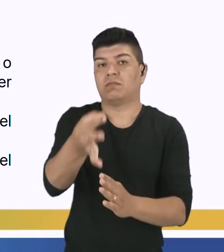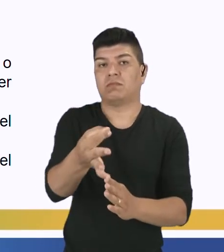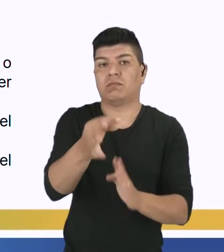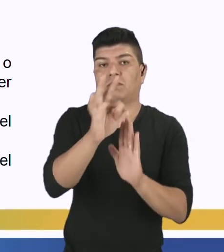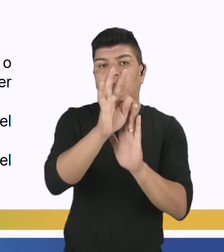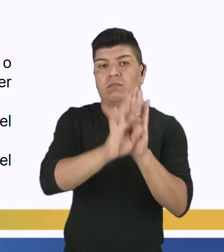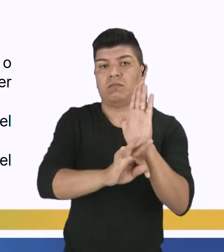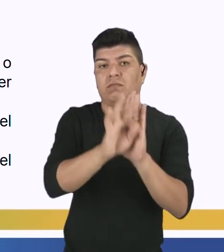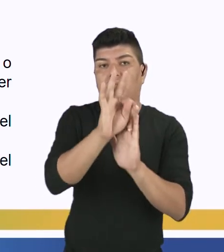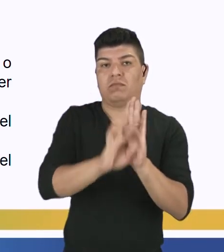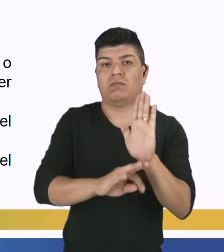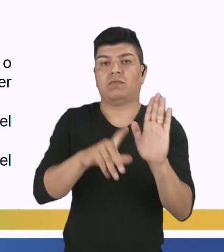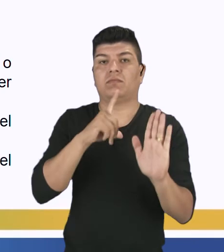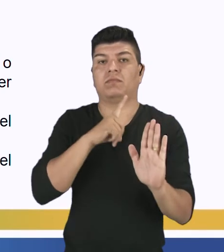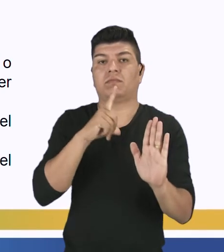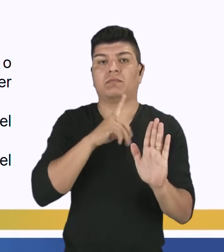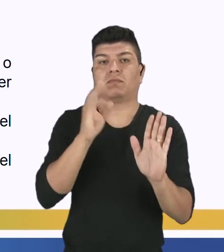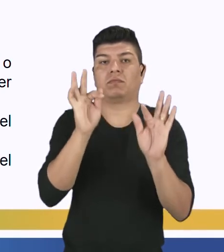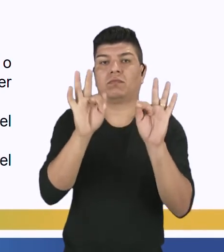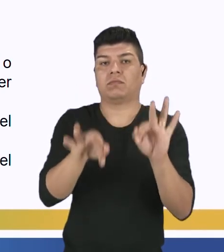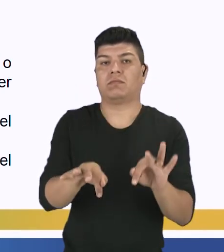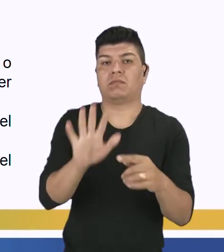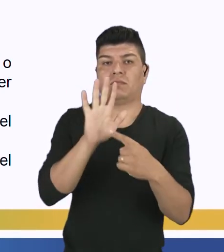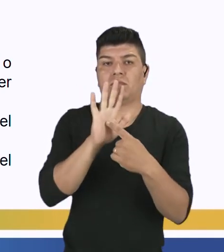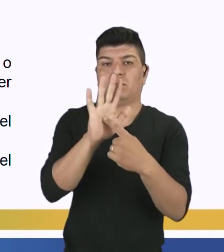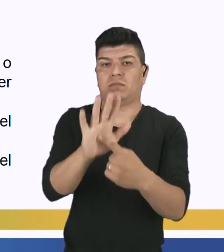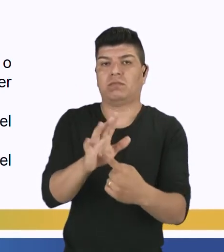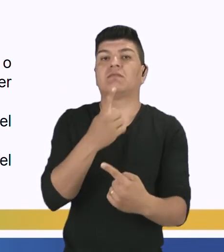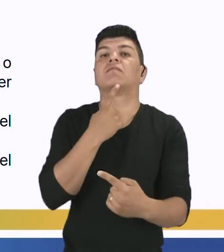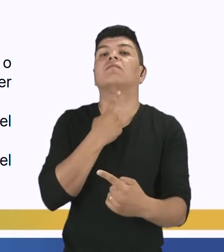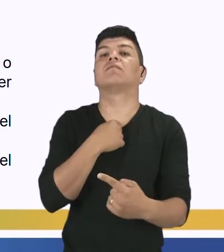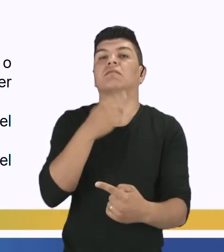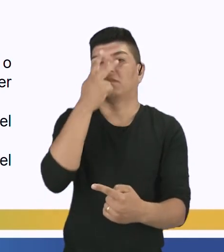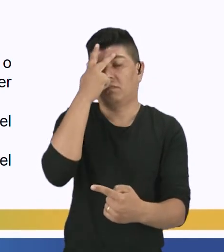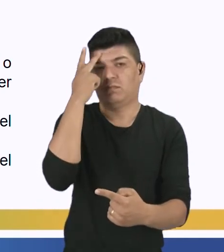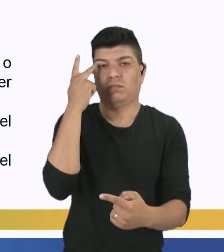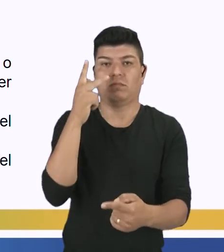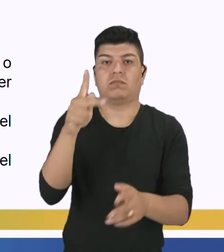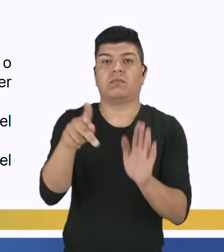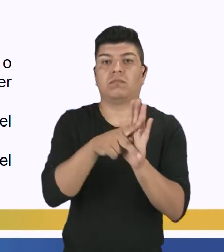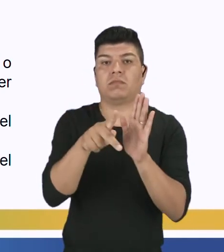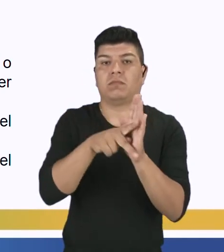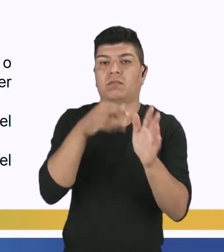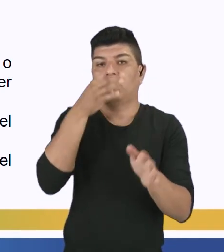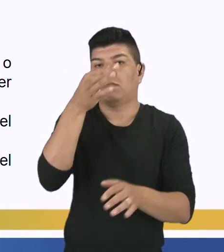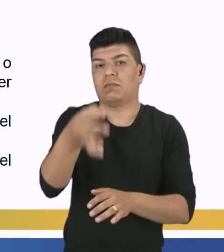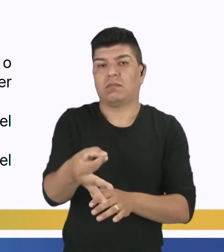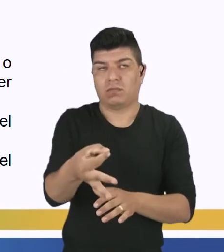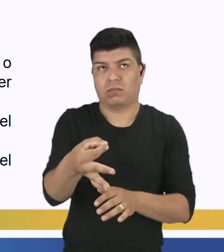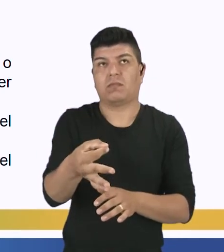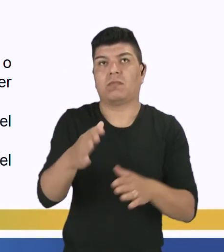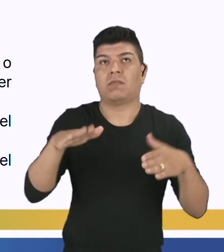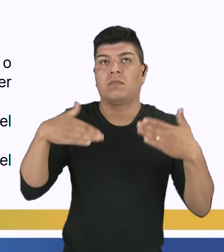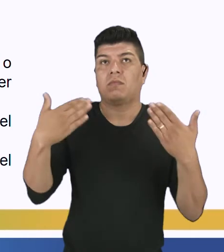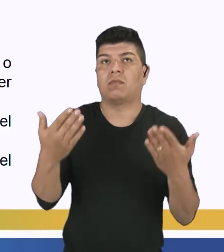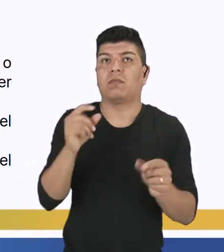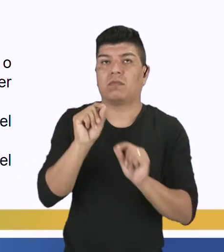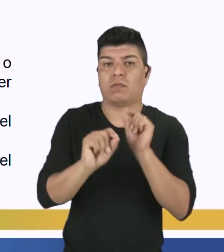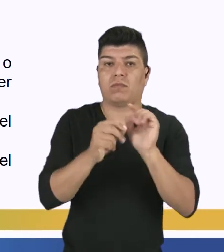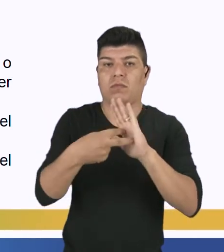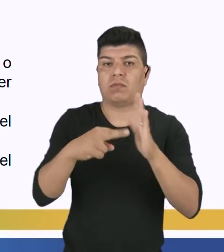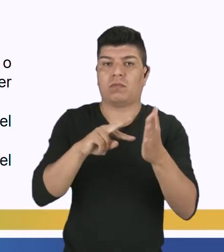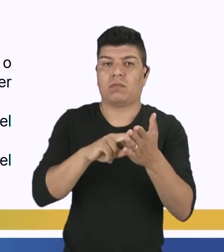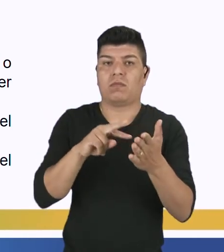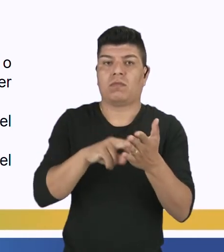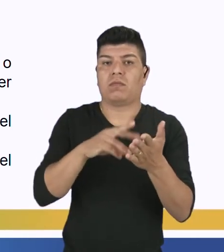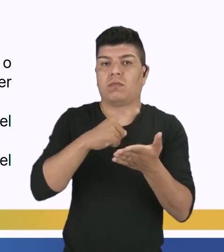texto que tiene el fin de despertar cierto interés de la opinión pública, o sea, o que es un artículo de opinión, es un